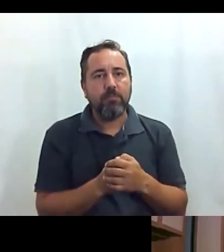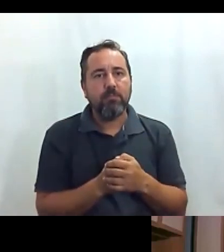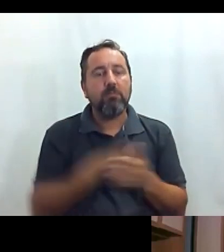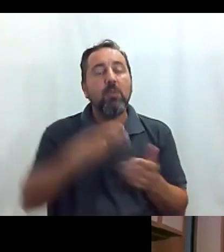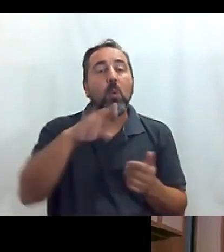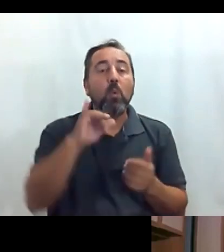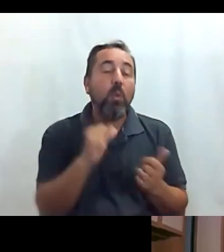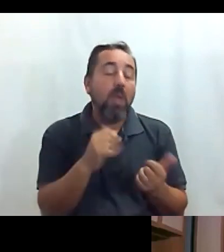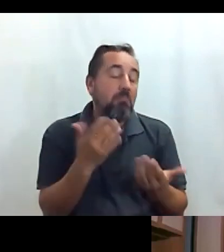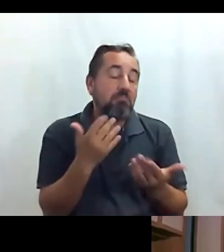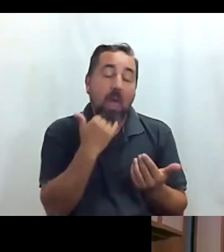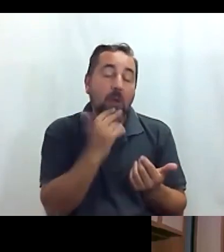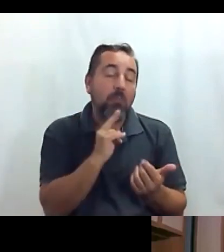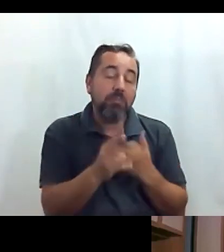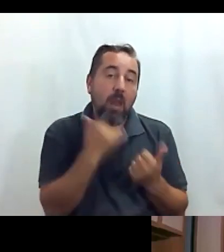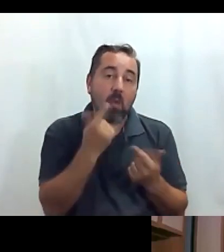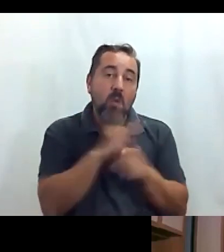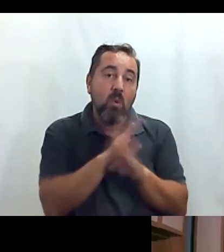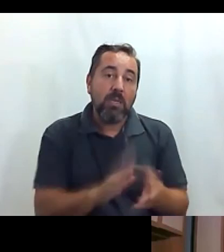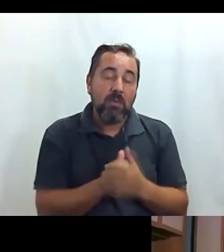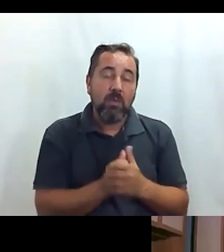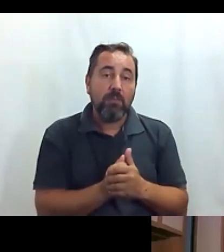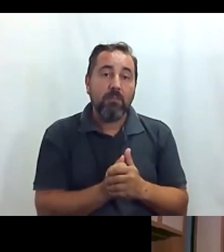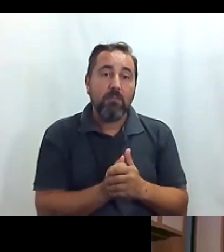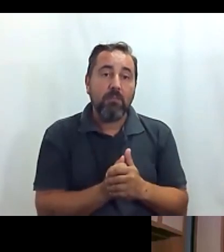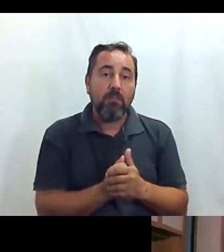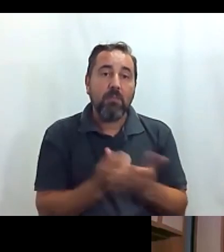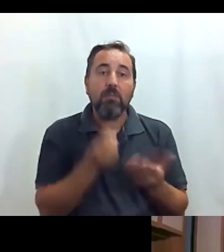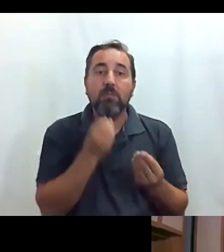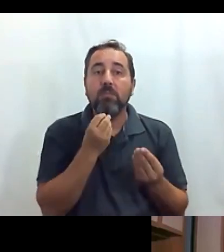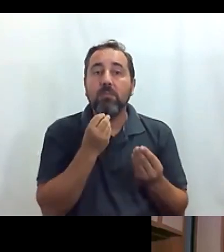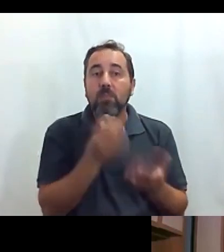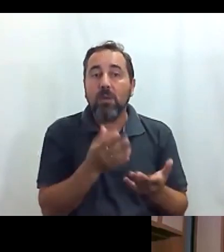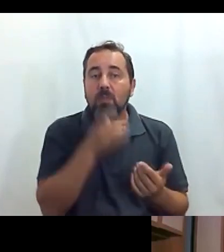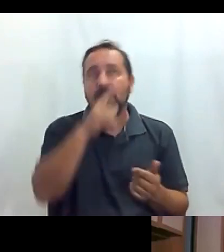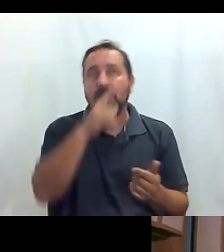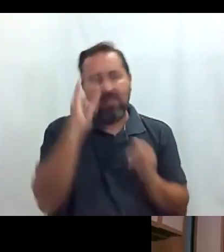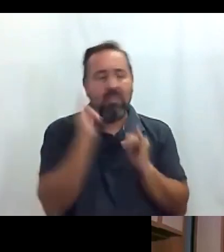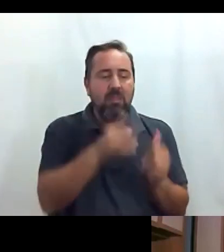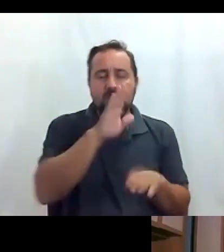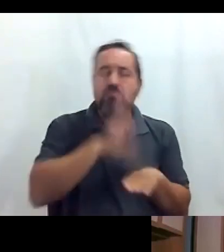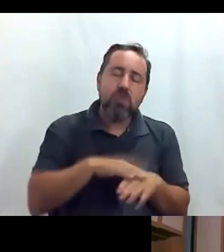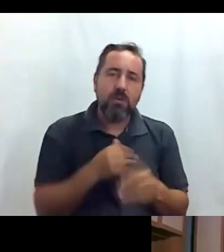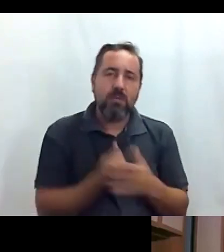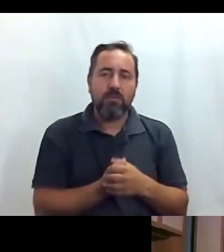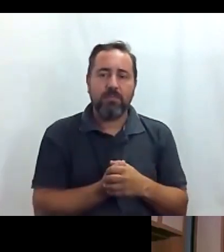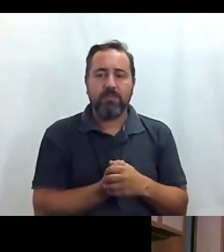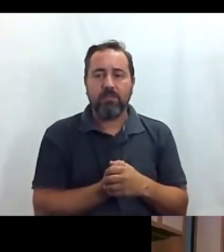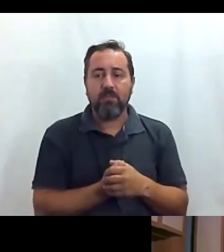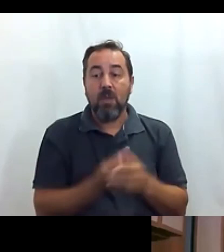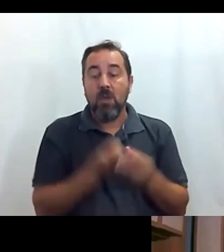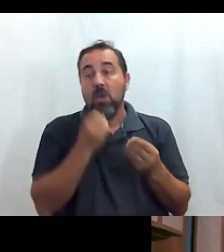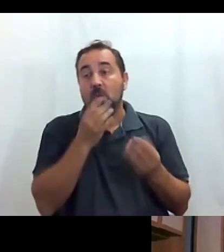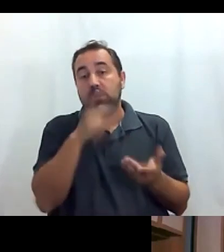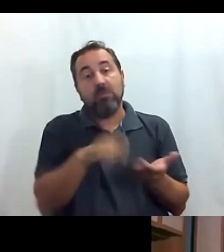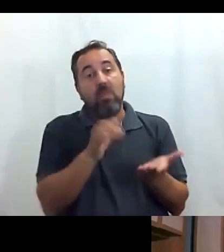Nuria no sé si quieres decir en un frase ¿por qué venir a Madrid? pues porque es